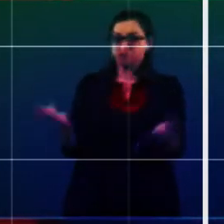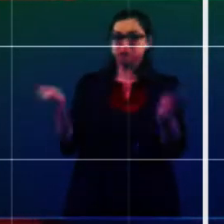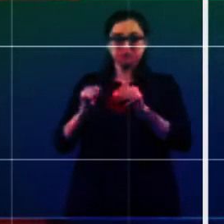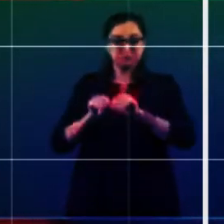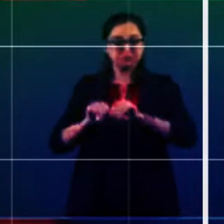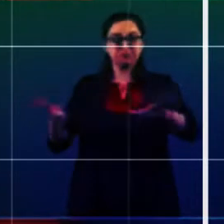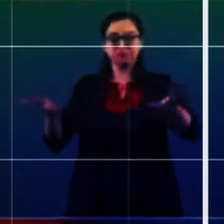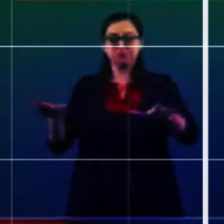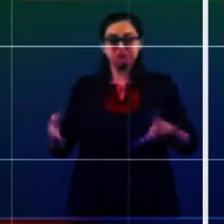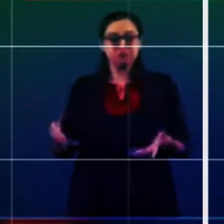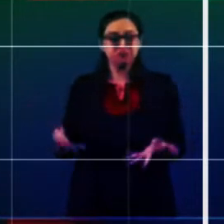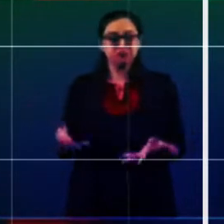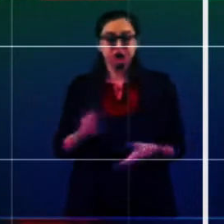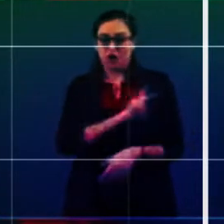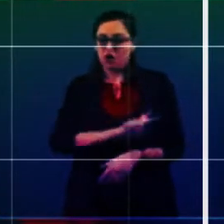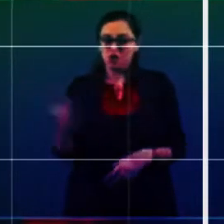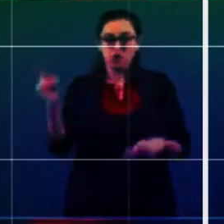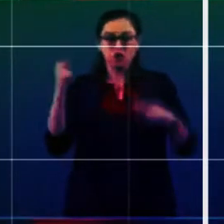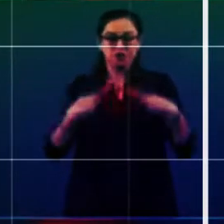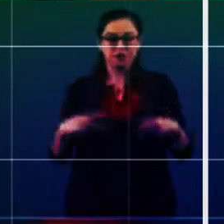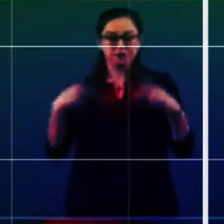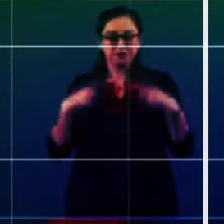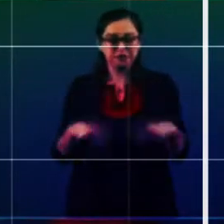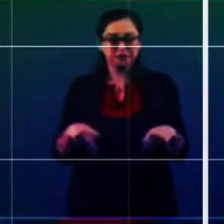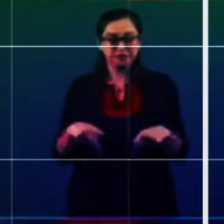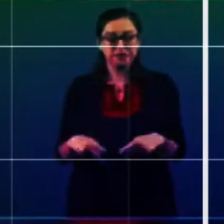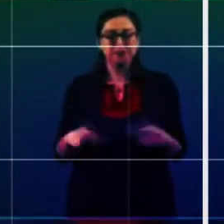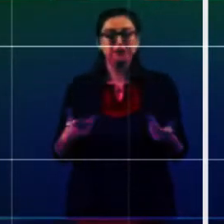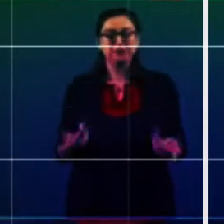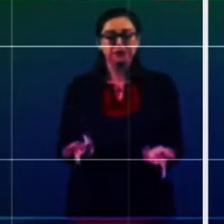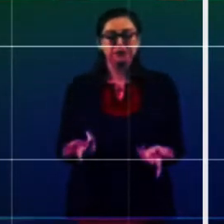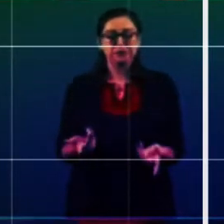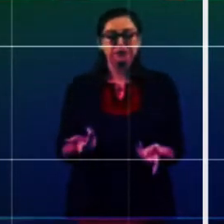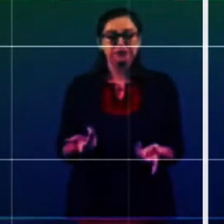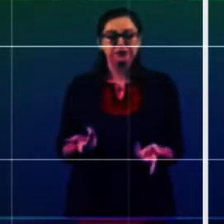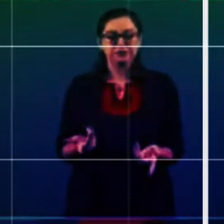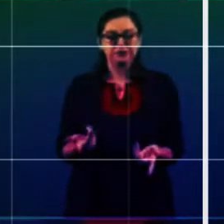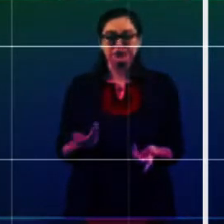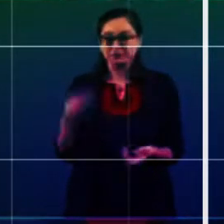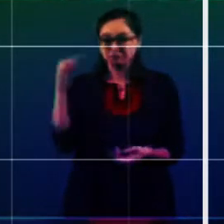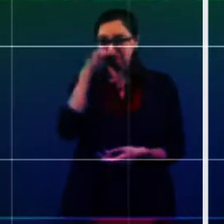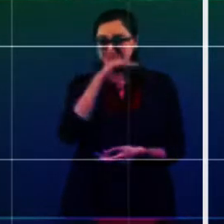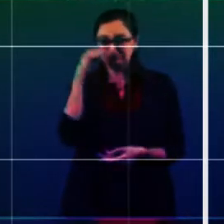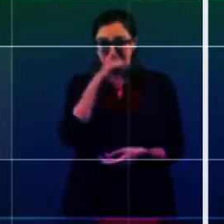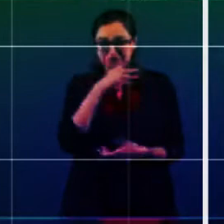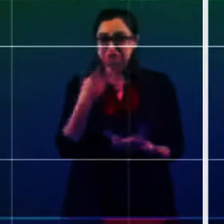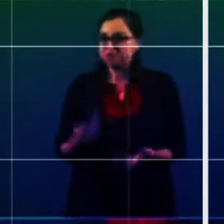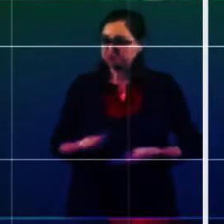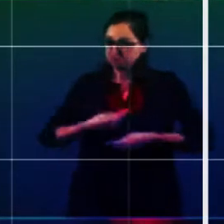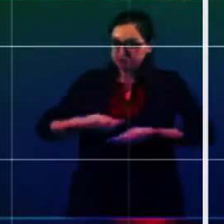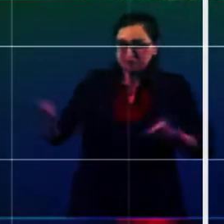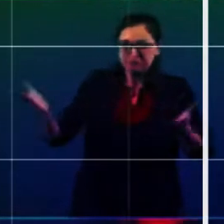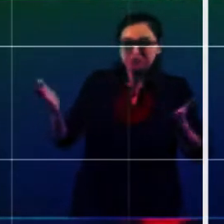aplicar a todos de manera universal, en forma gratuita,